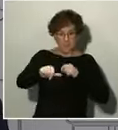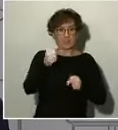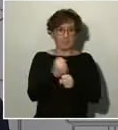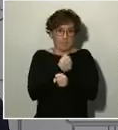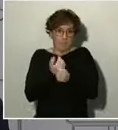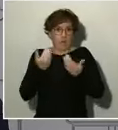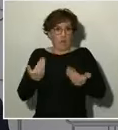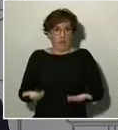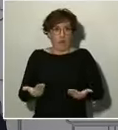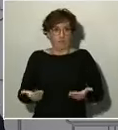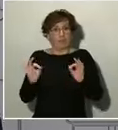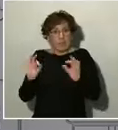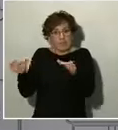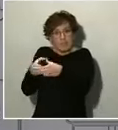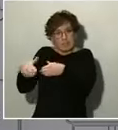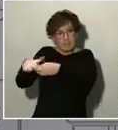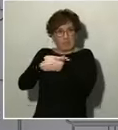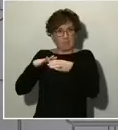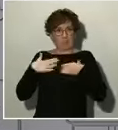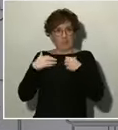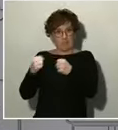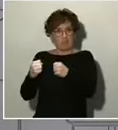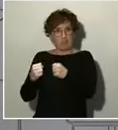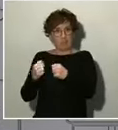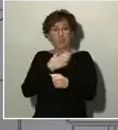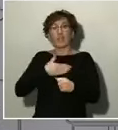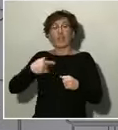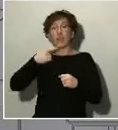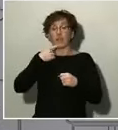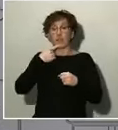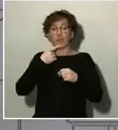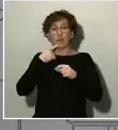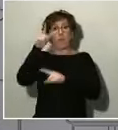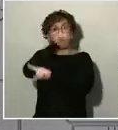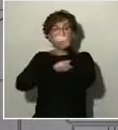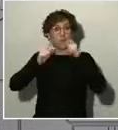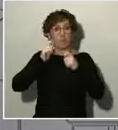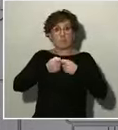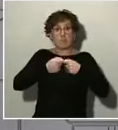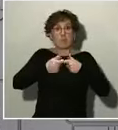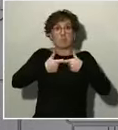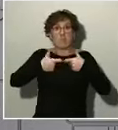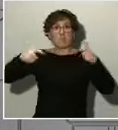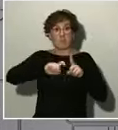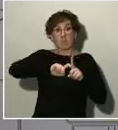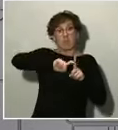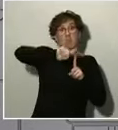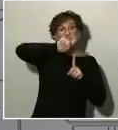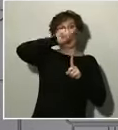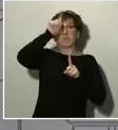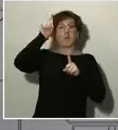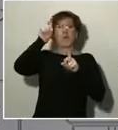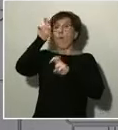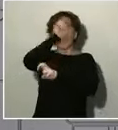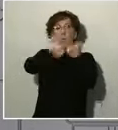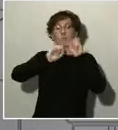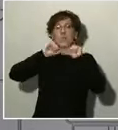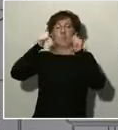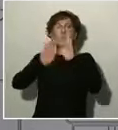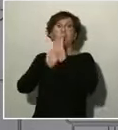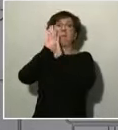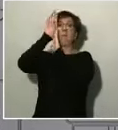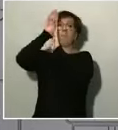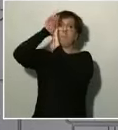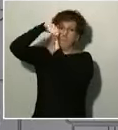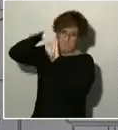Sanitario. Frenar la curva ascendente, aplanarla y hacerla descender en picado. Pero